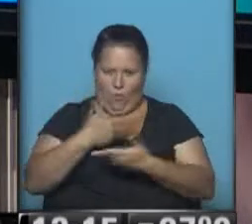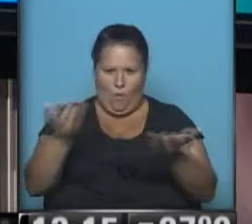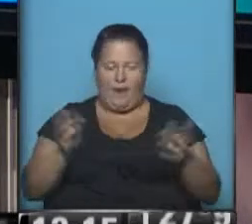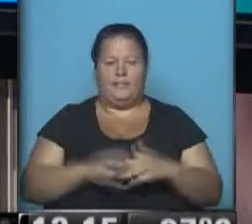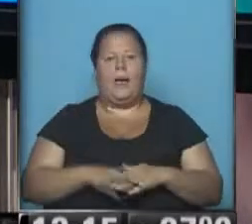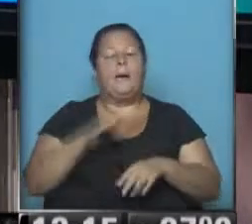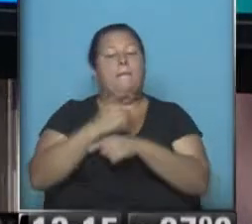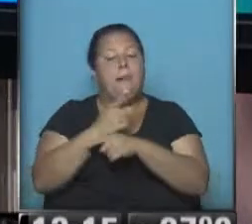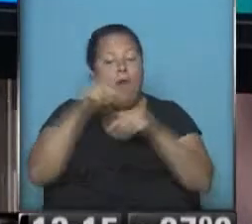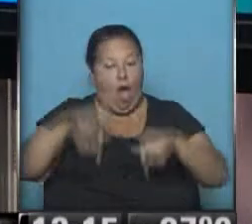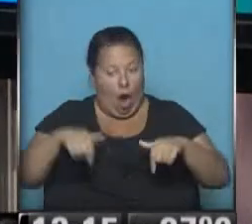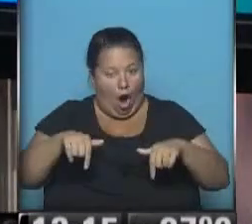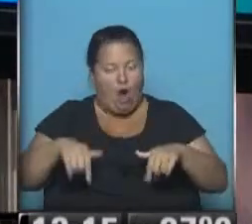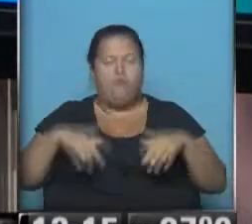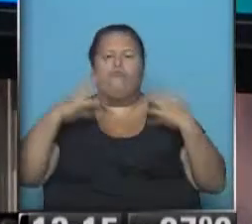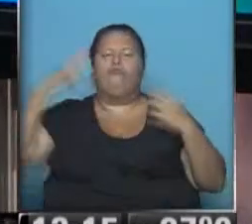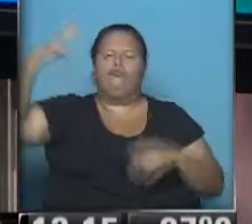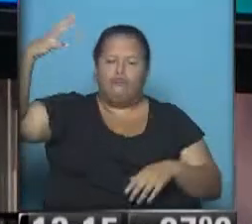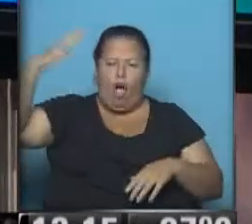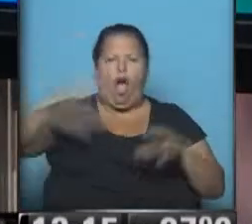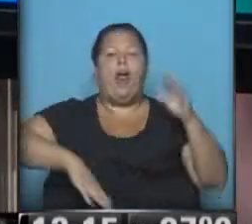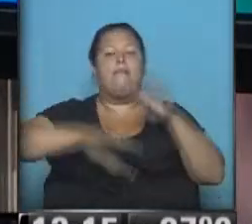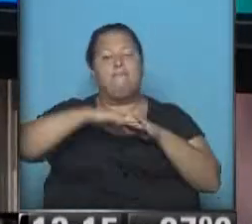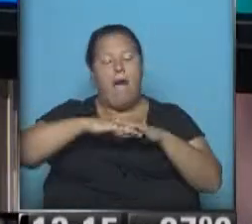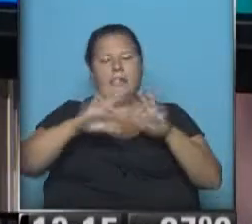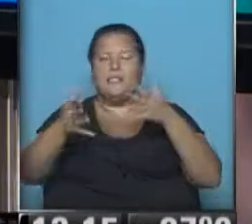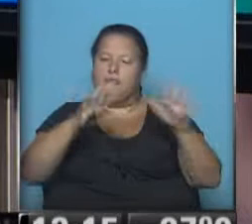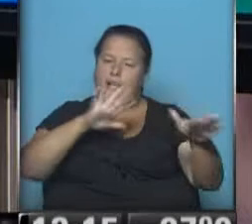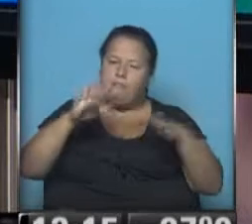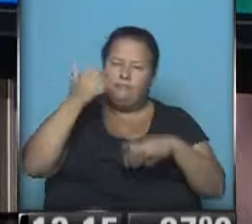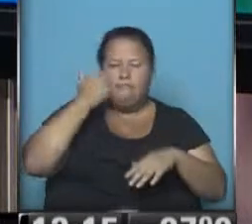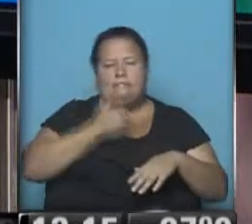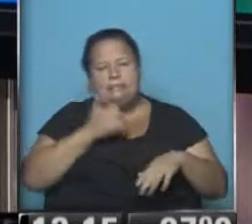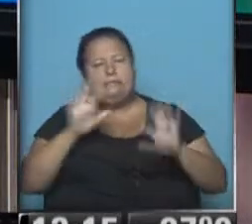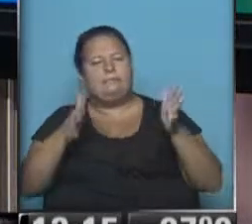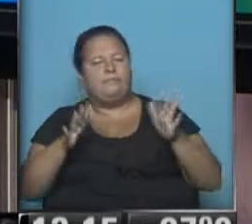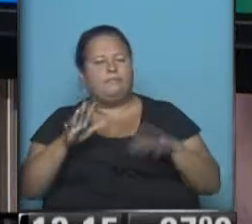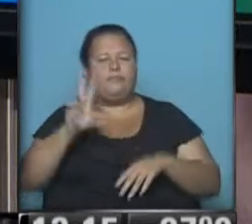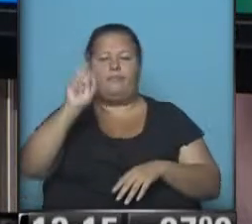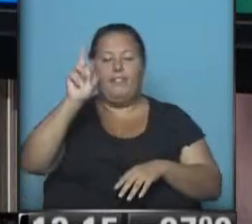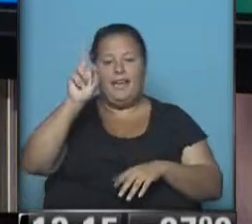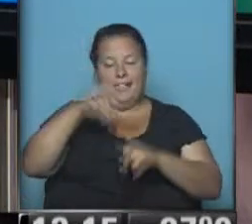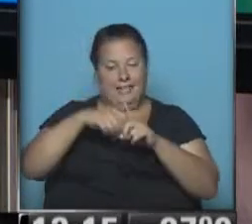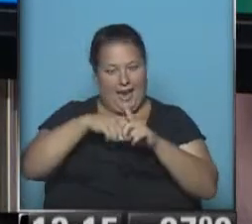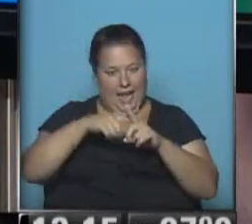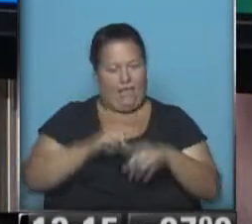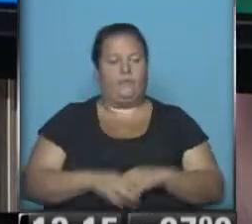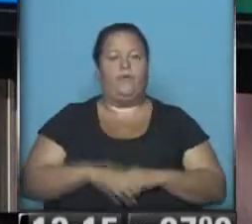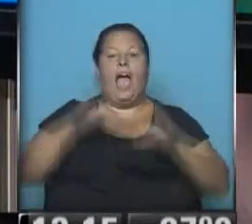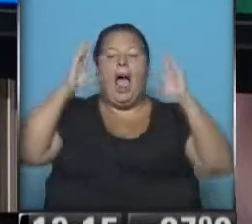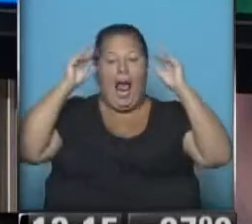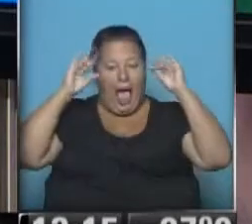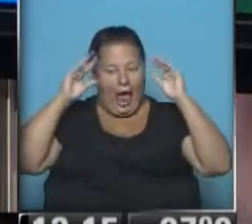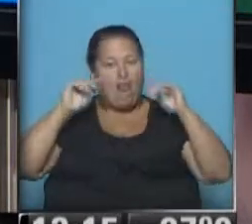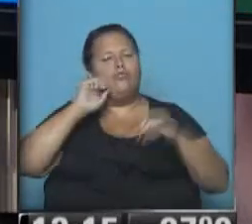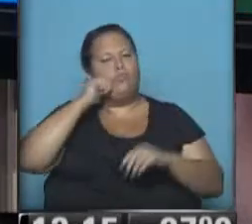En principio para hoy, mucho, mucho sol. La máxima del orden, tocando allí cerquita. A los 30 grados. La noche va a